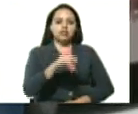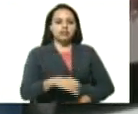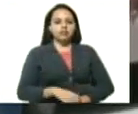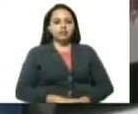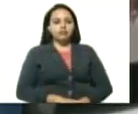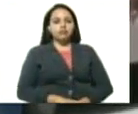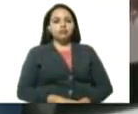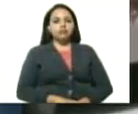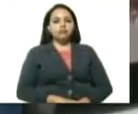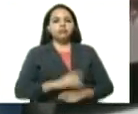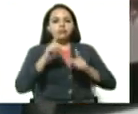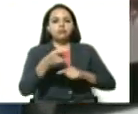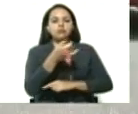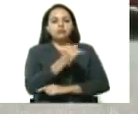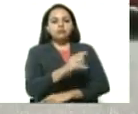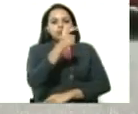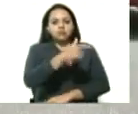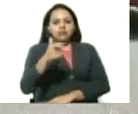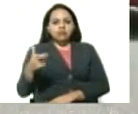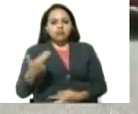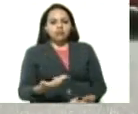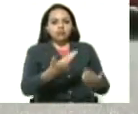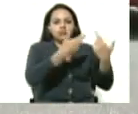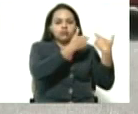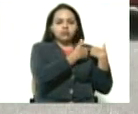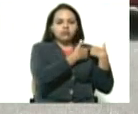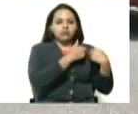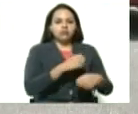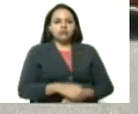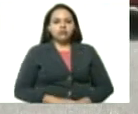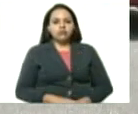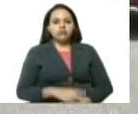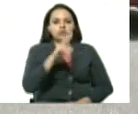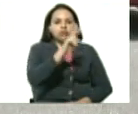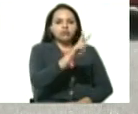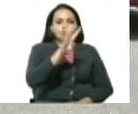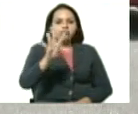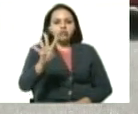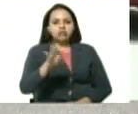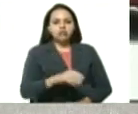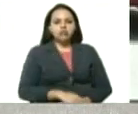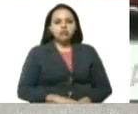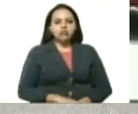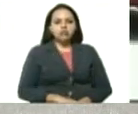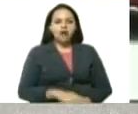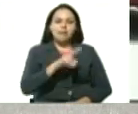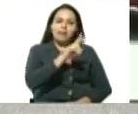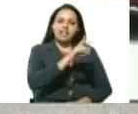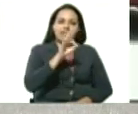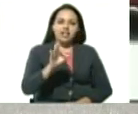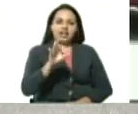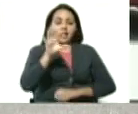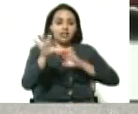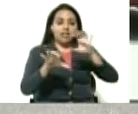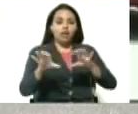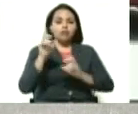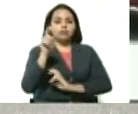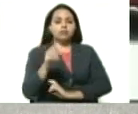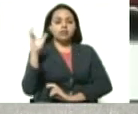También tenemos acá los representantes de las 24 entidades, 23 estados y distrito capital,